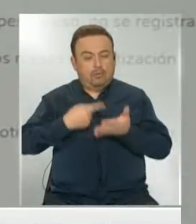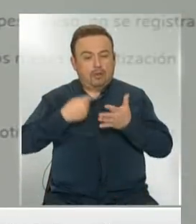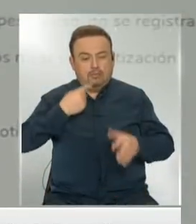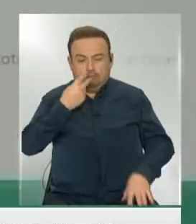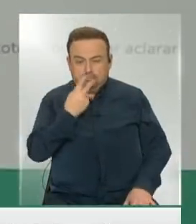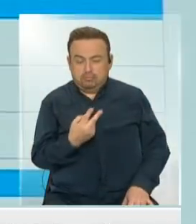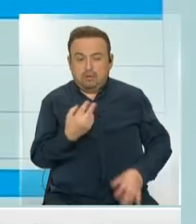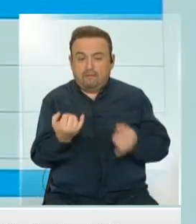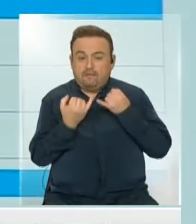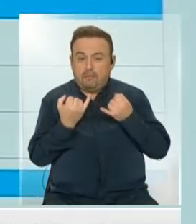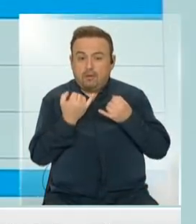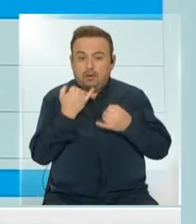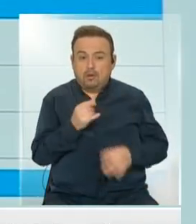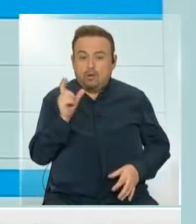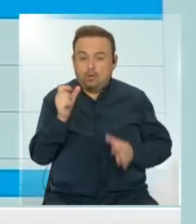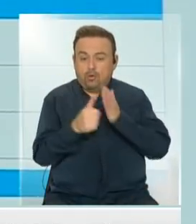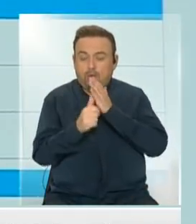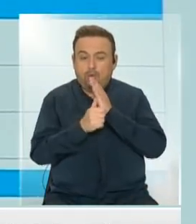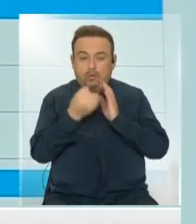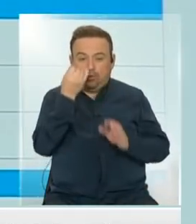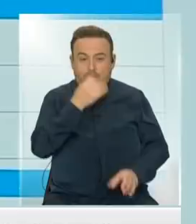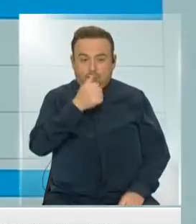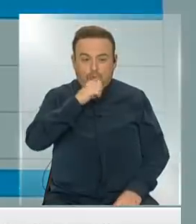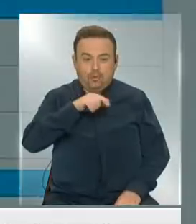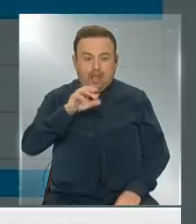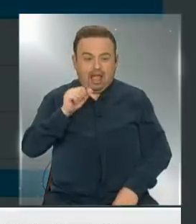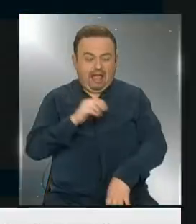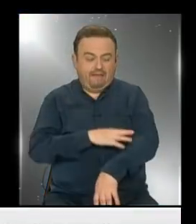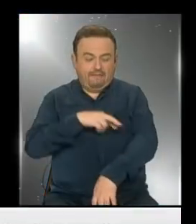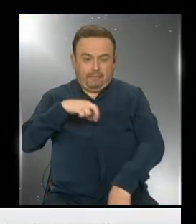chequear la información con el root y la clave de la FP.